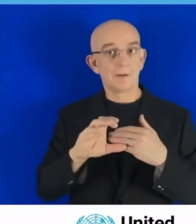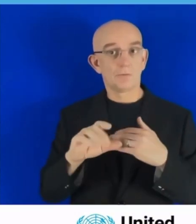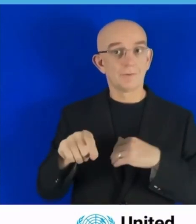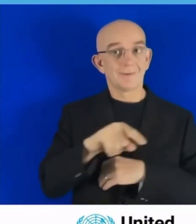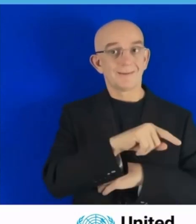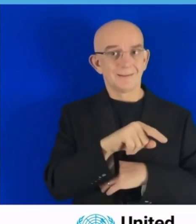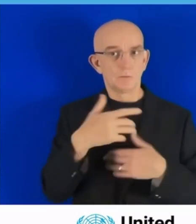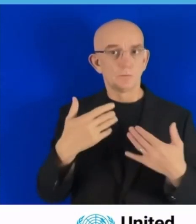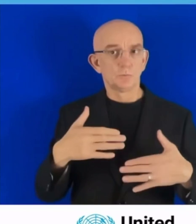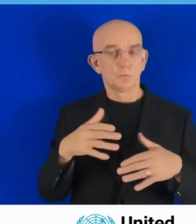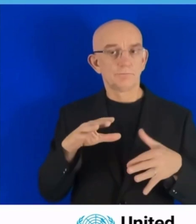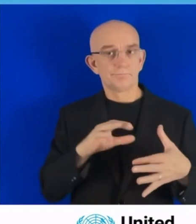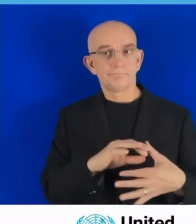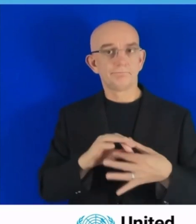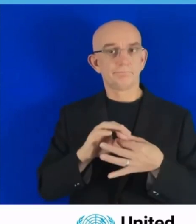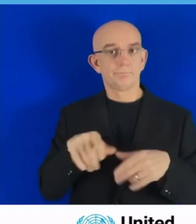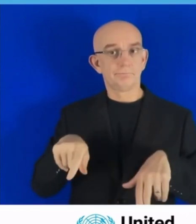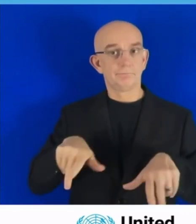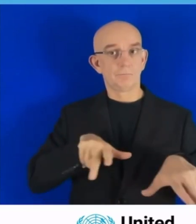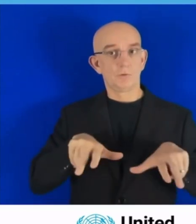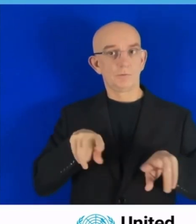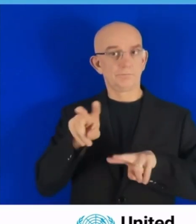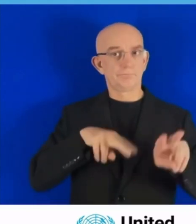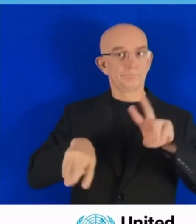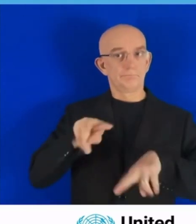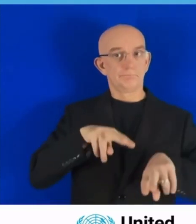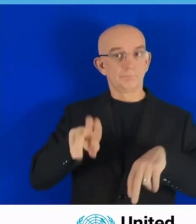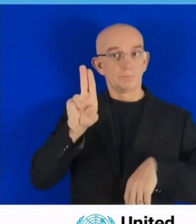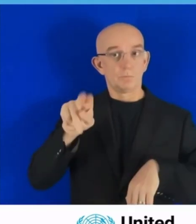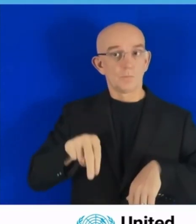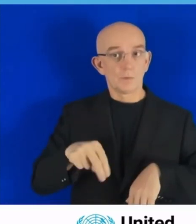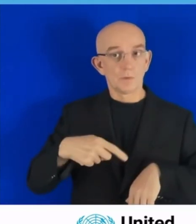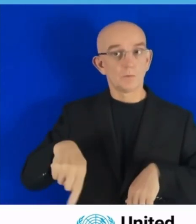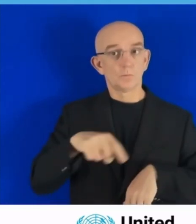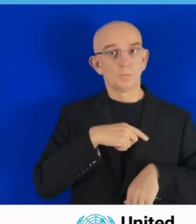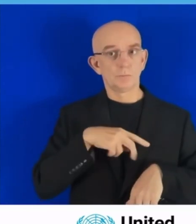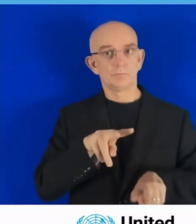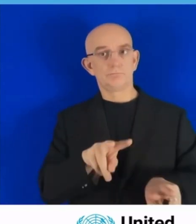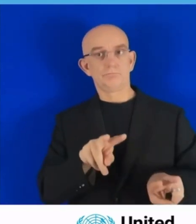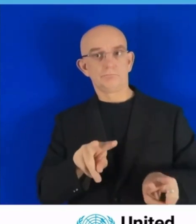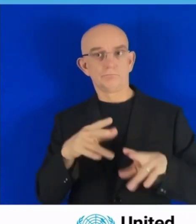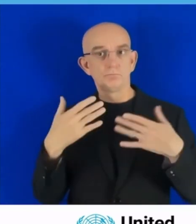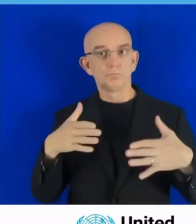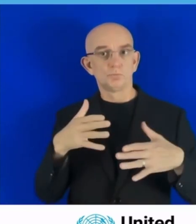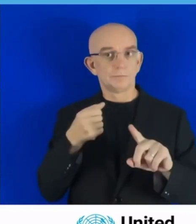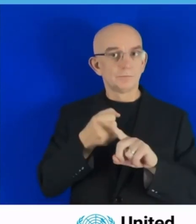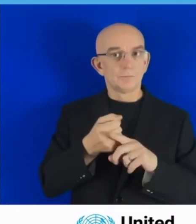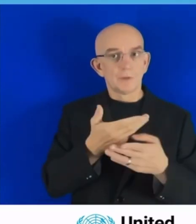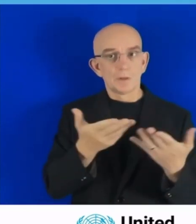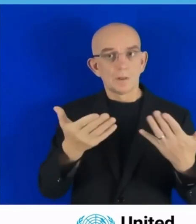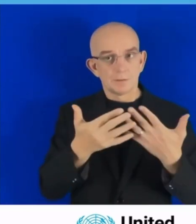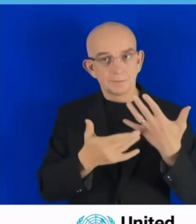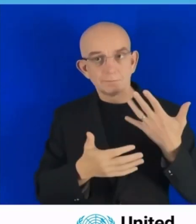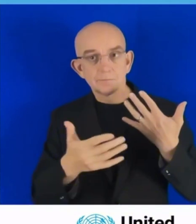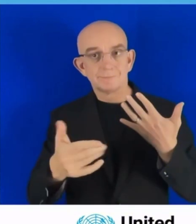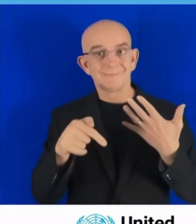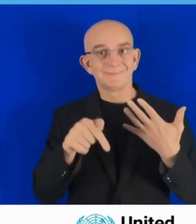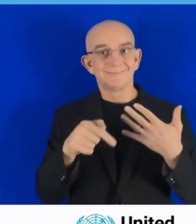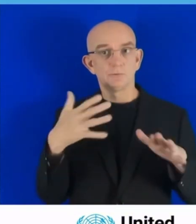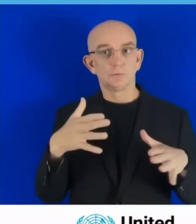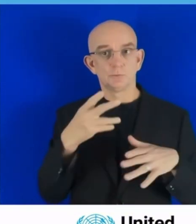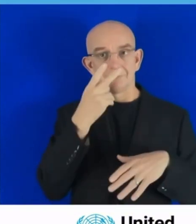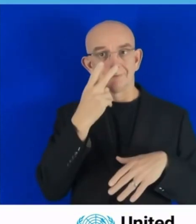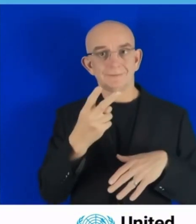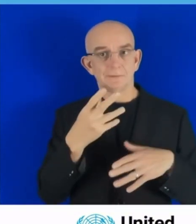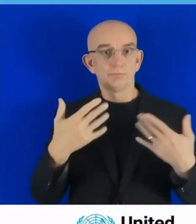Digital que fueron adoptados esta mañana, específicamente en lo que a los ajustes de la arquitectura financiera internacional se refieren.